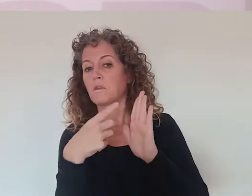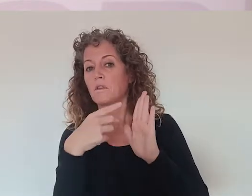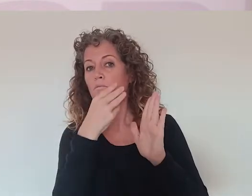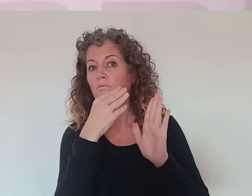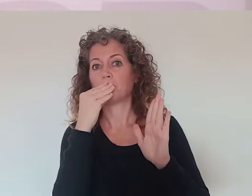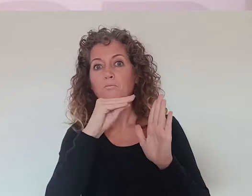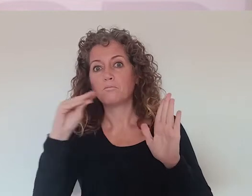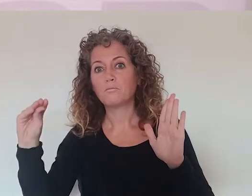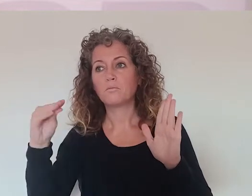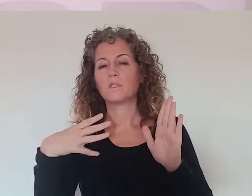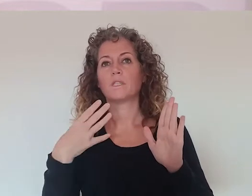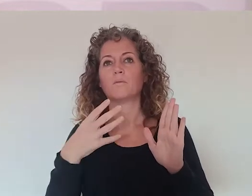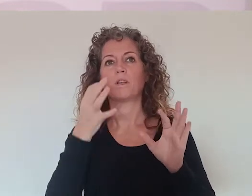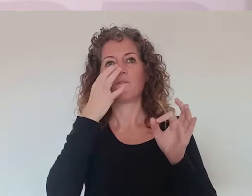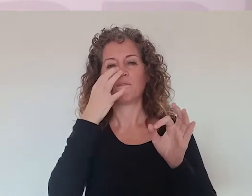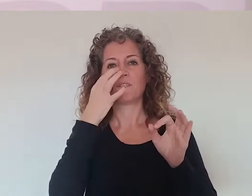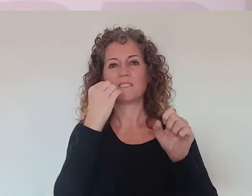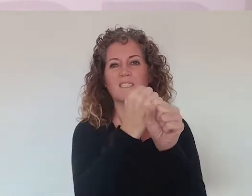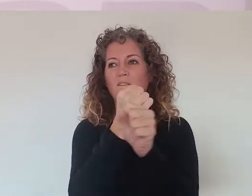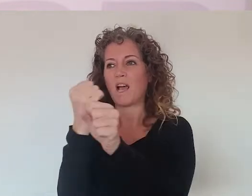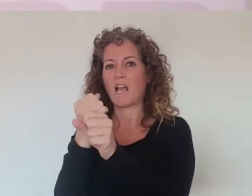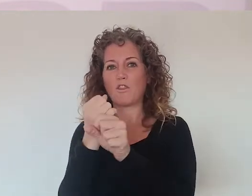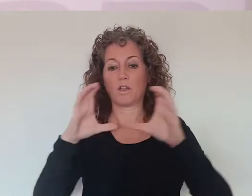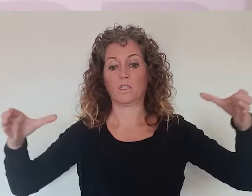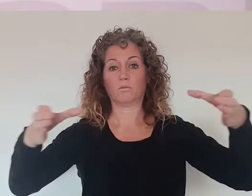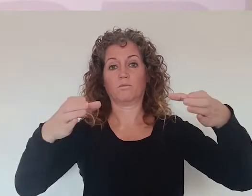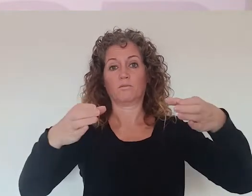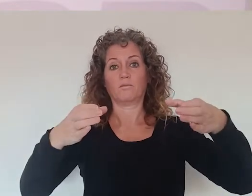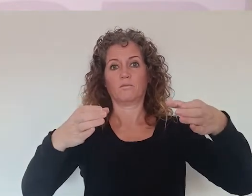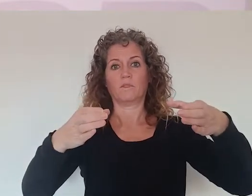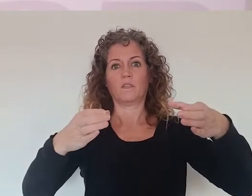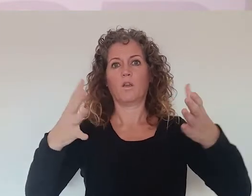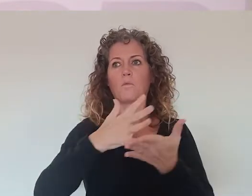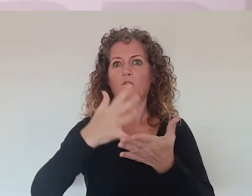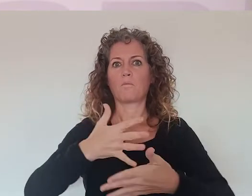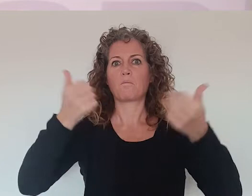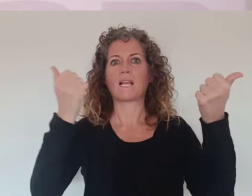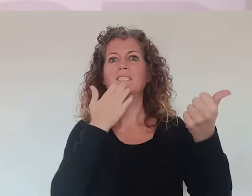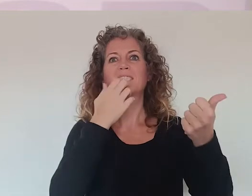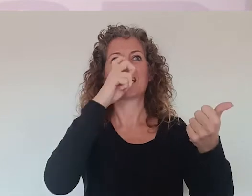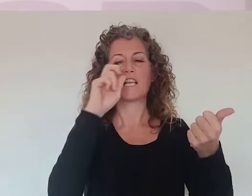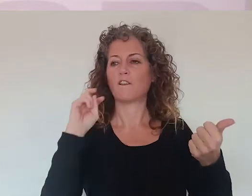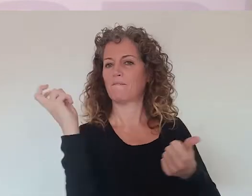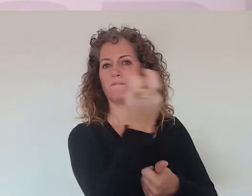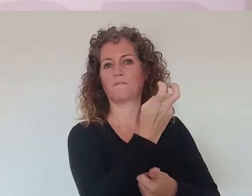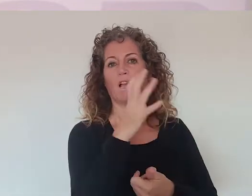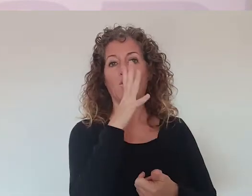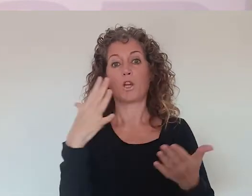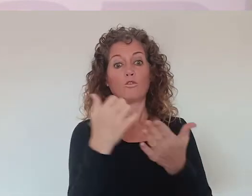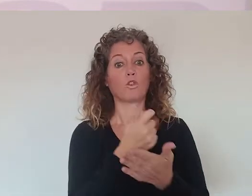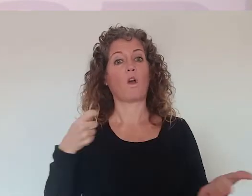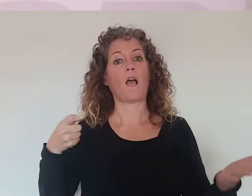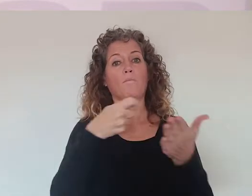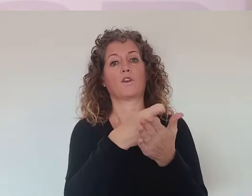pero no se dice nada de la edad. Y las plantillas más productivas son aquellas plantillas que cuentan con trabajadores, trabajadoras de todas las